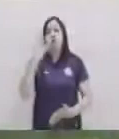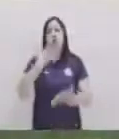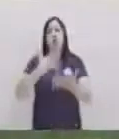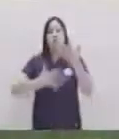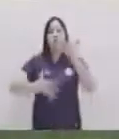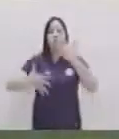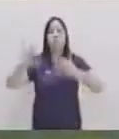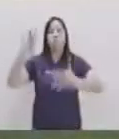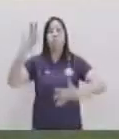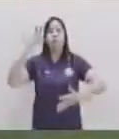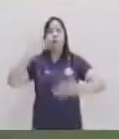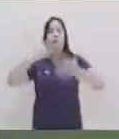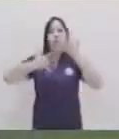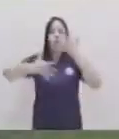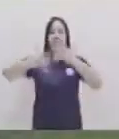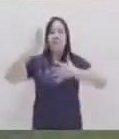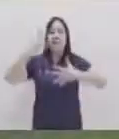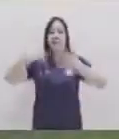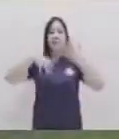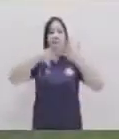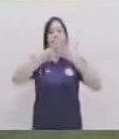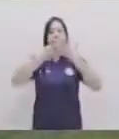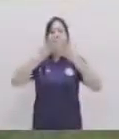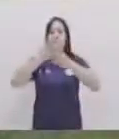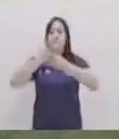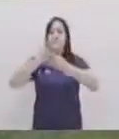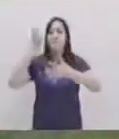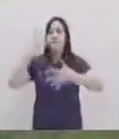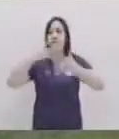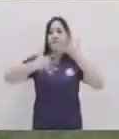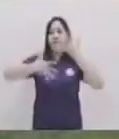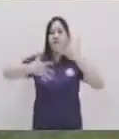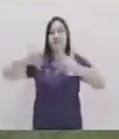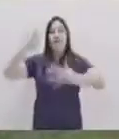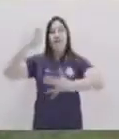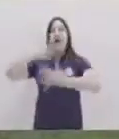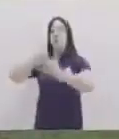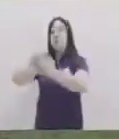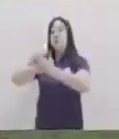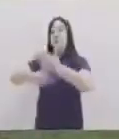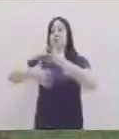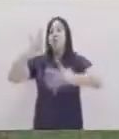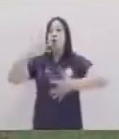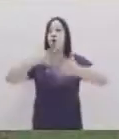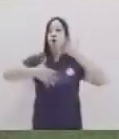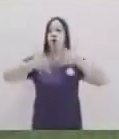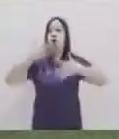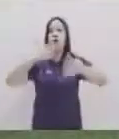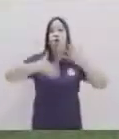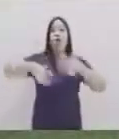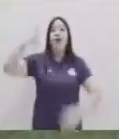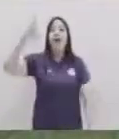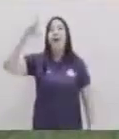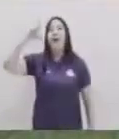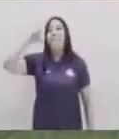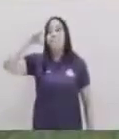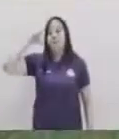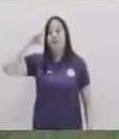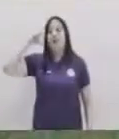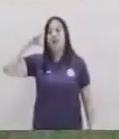movimientos con mis manos abiertas y las palmas hacia atrás perdón hacia atrás color amarillo